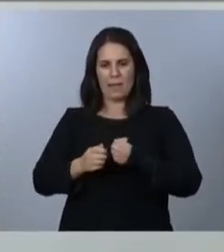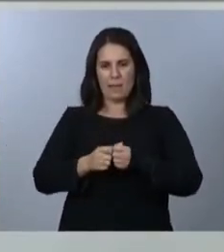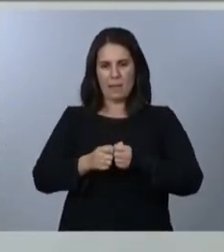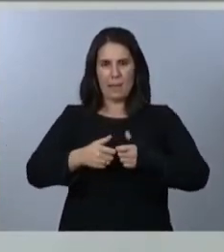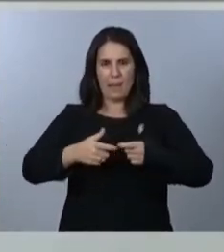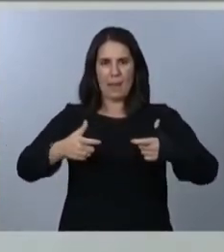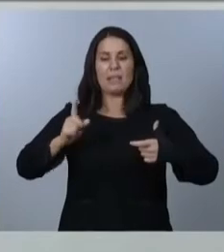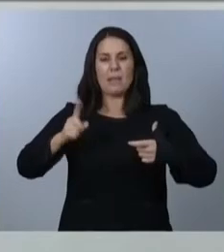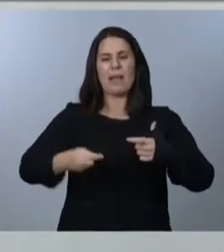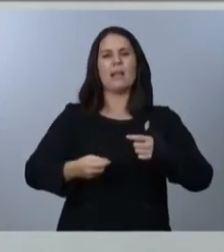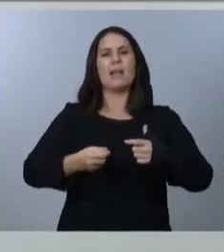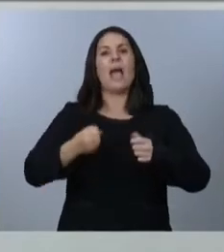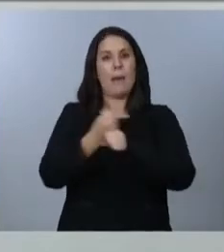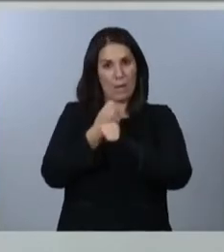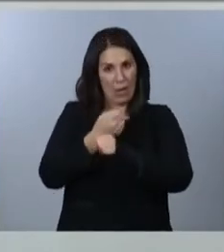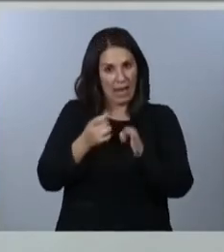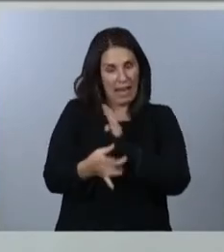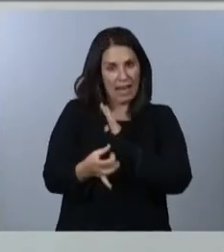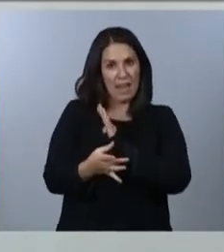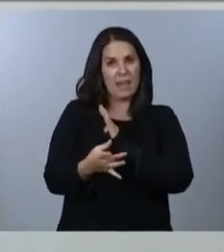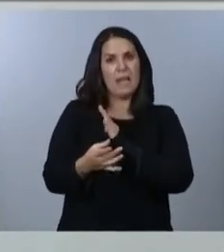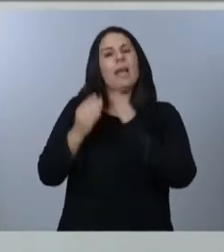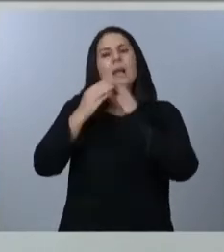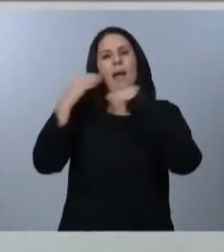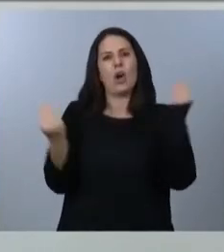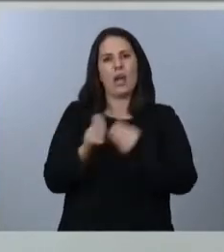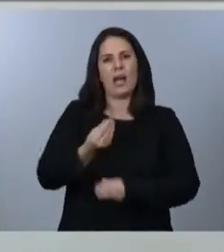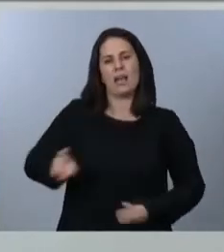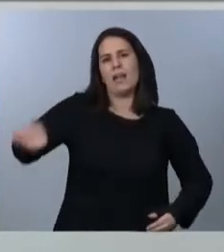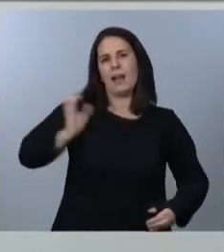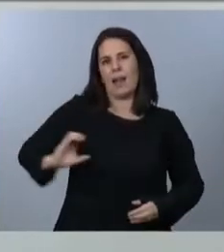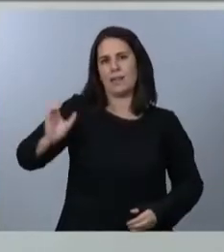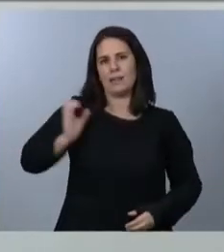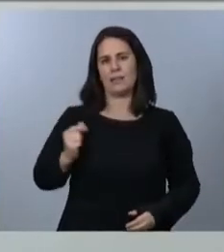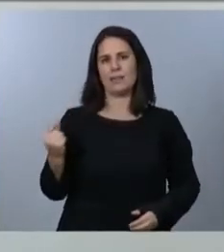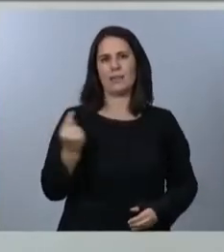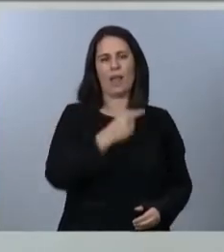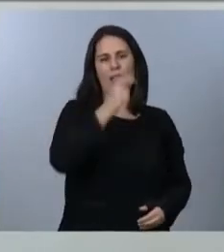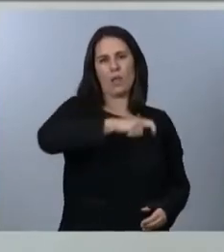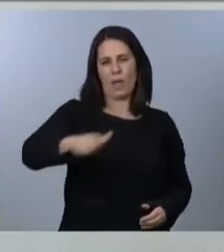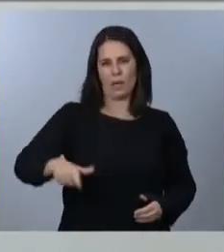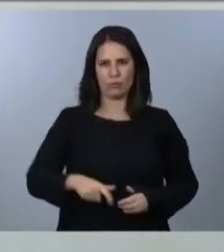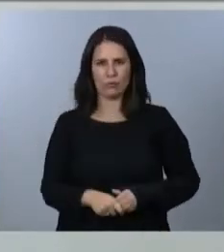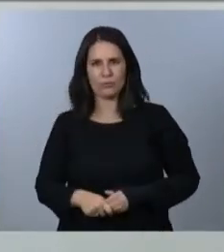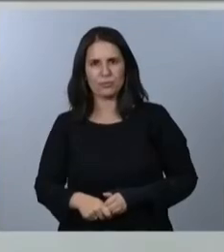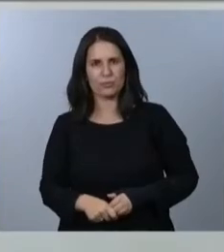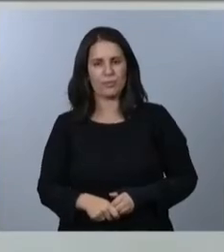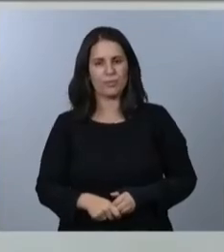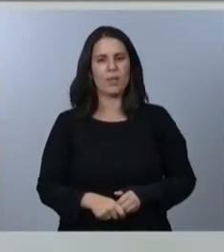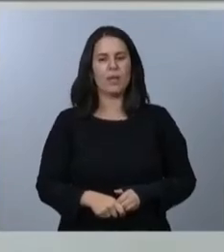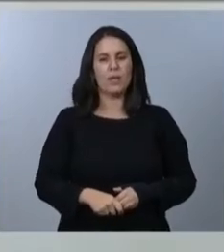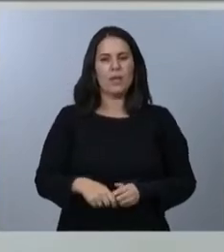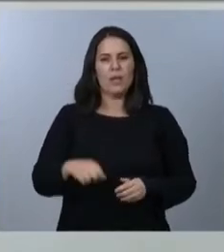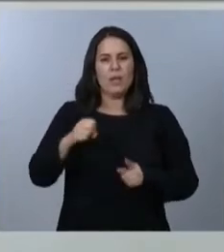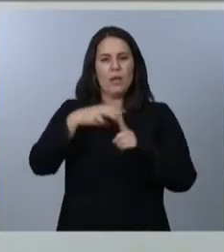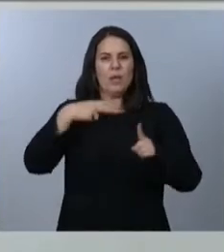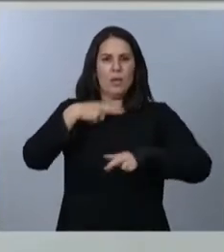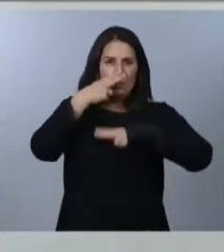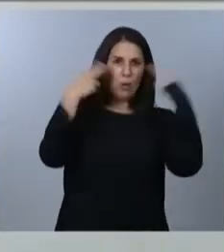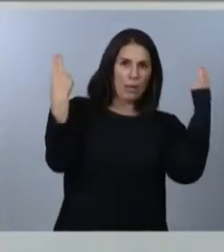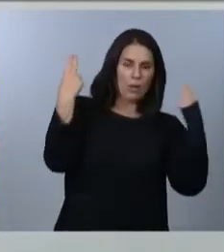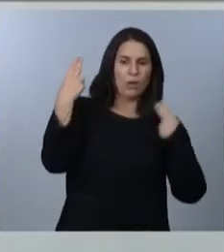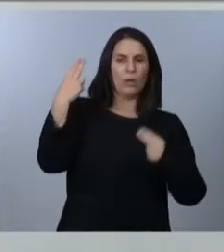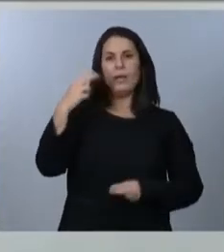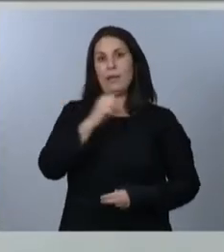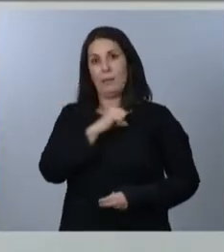y, además, mejorar la renta per cápita de todos y cada uno de los ciudadanos de nuestro país. Tanto desde el punto de vista público como desde el punto de vista privado,